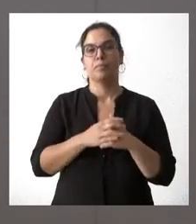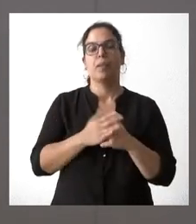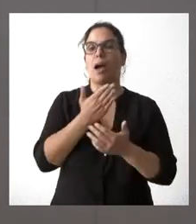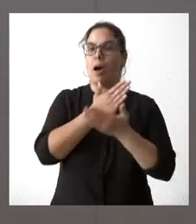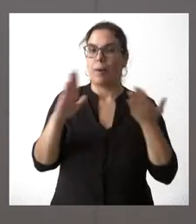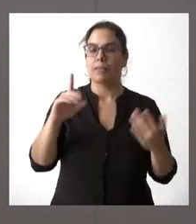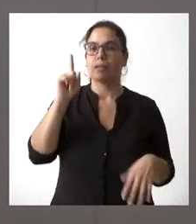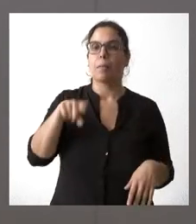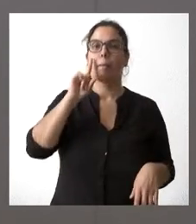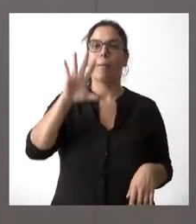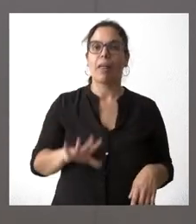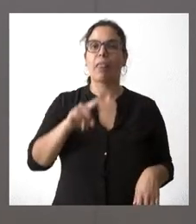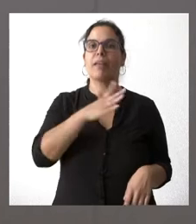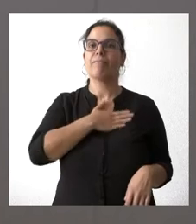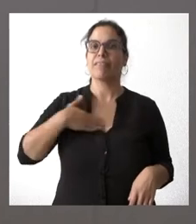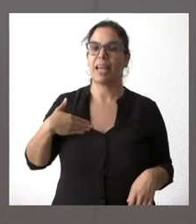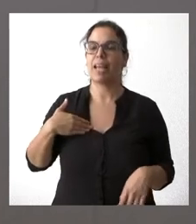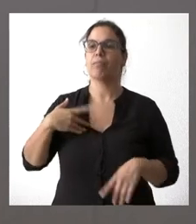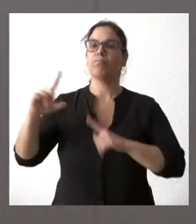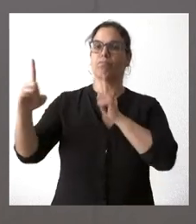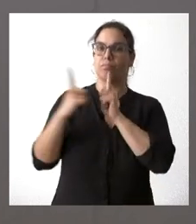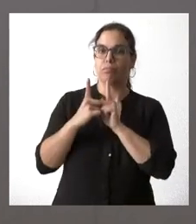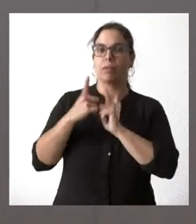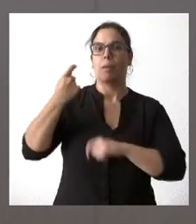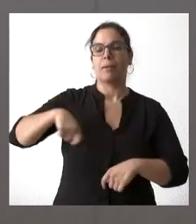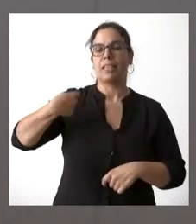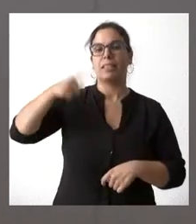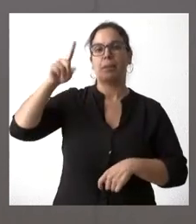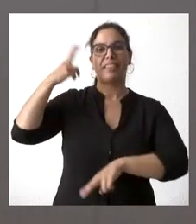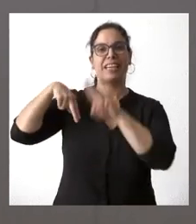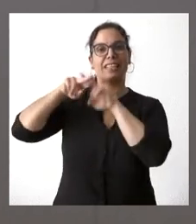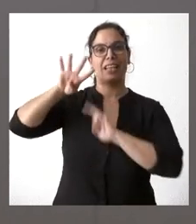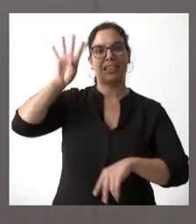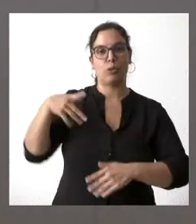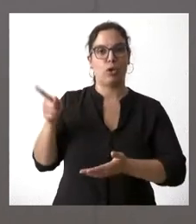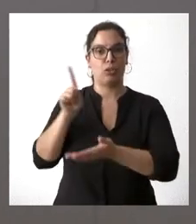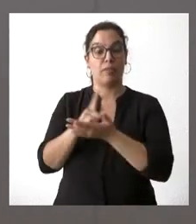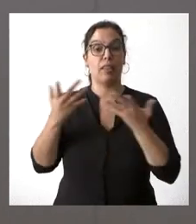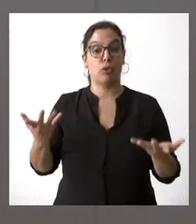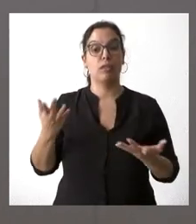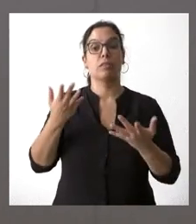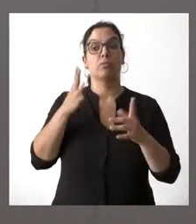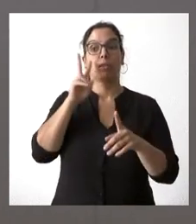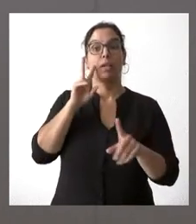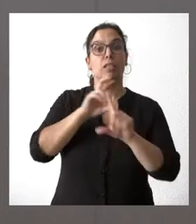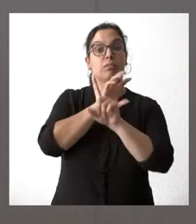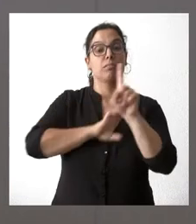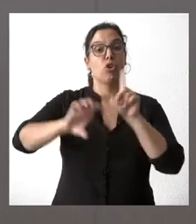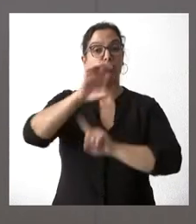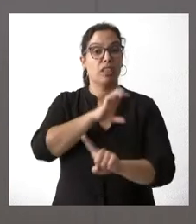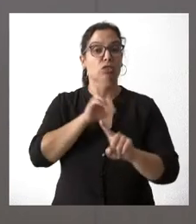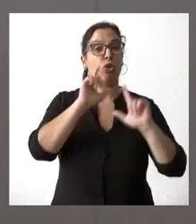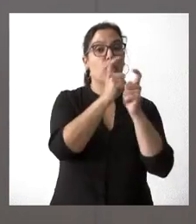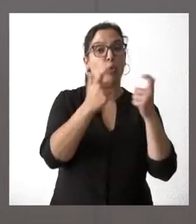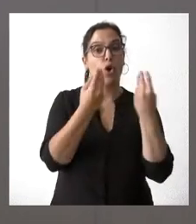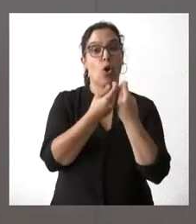parece que también tiene interés de recibir al presidente de la Generalitat de Cataluña nuevamente. En ese contexto de reuniones con presidentes autonómicos,